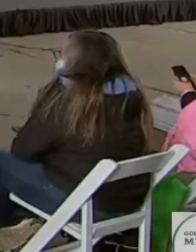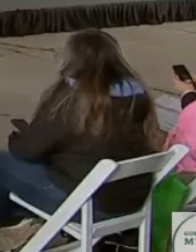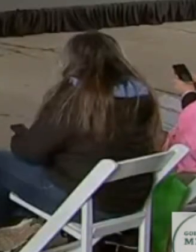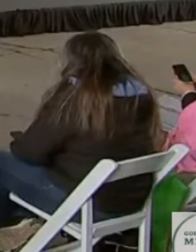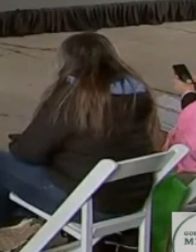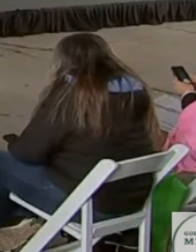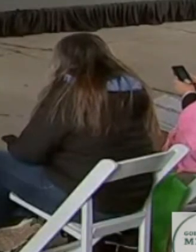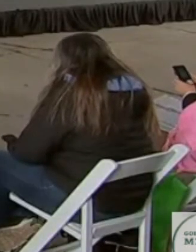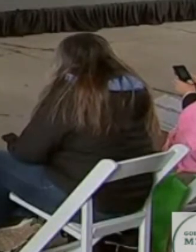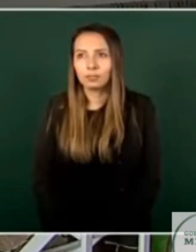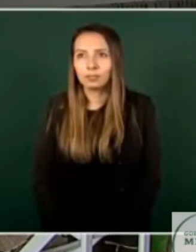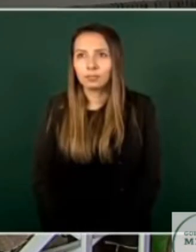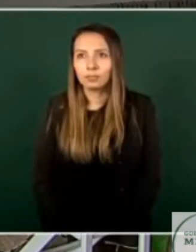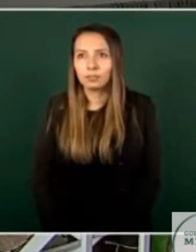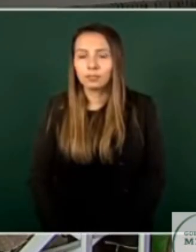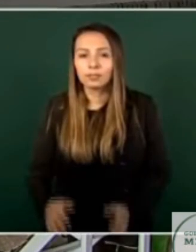ahora